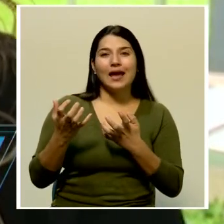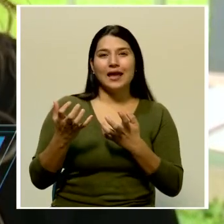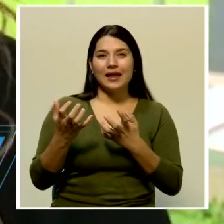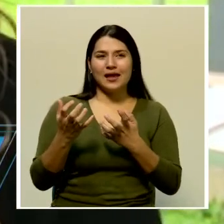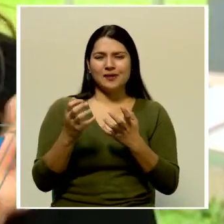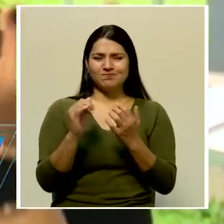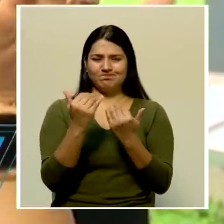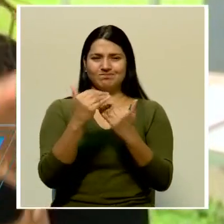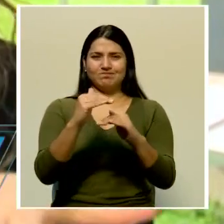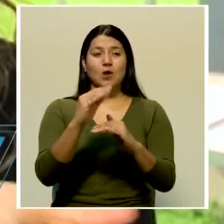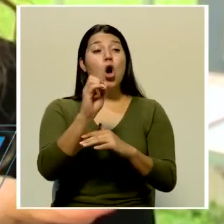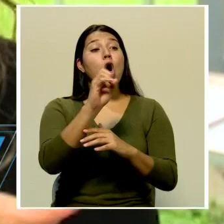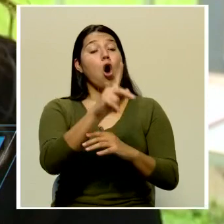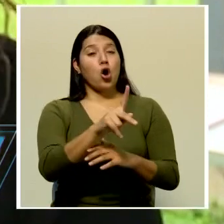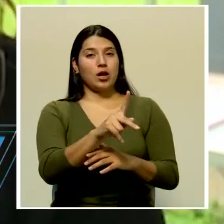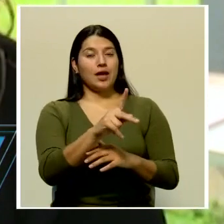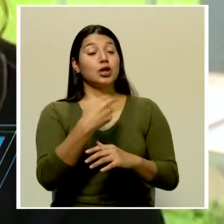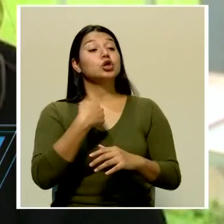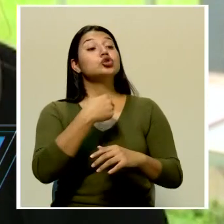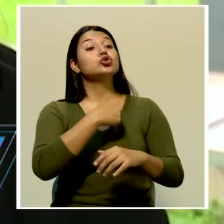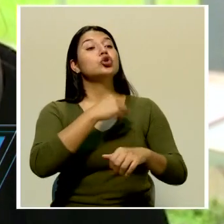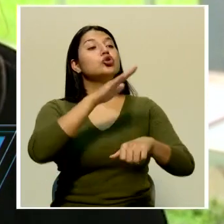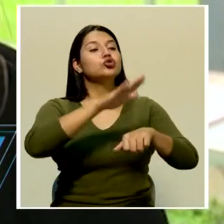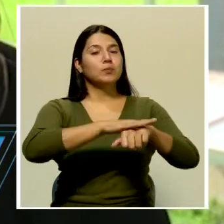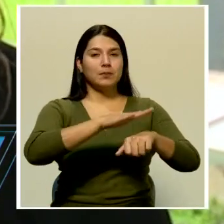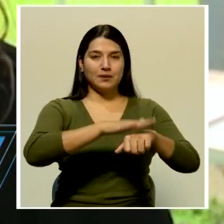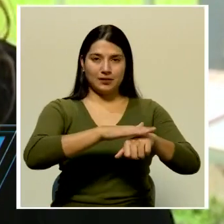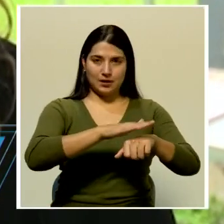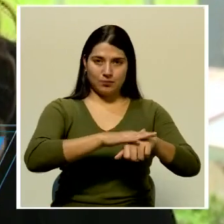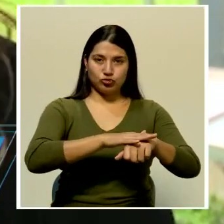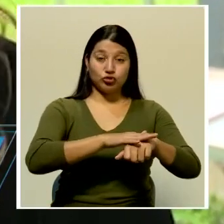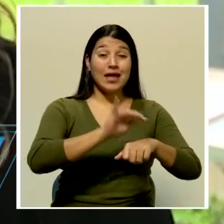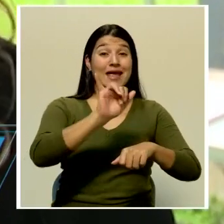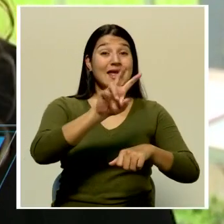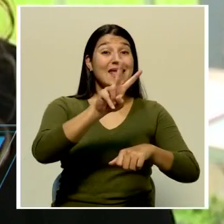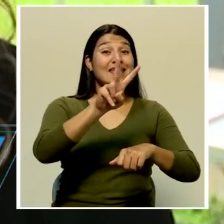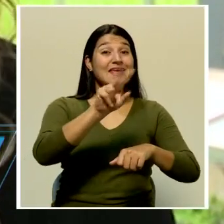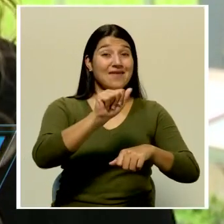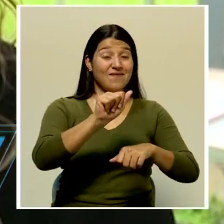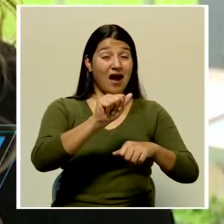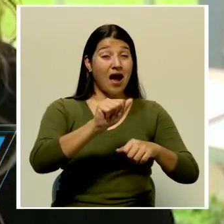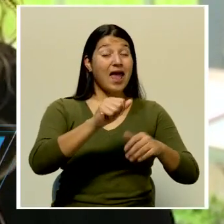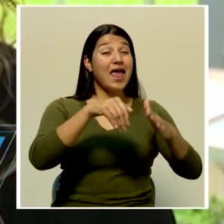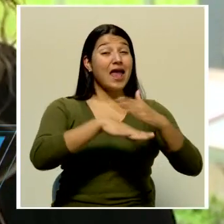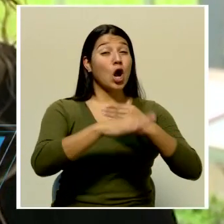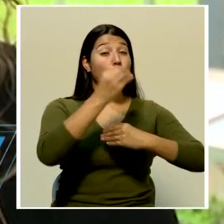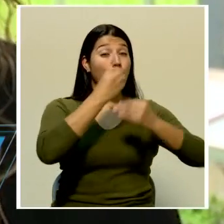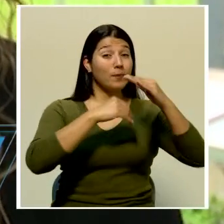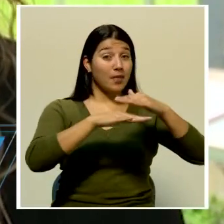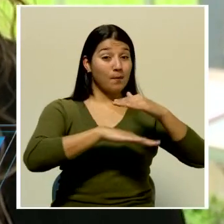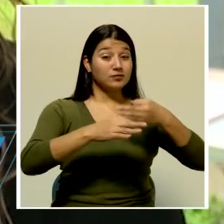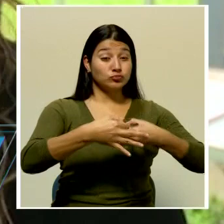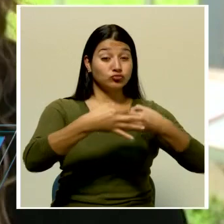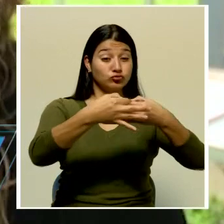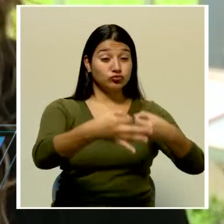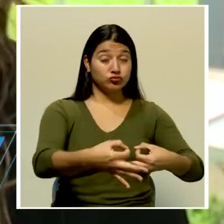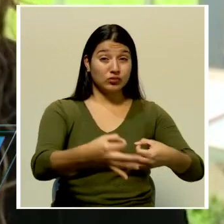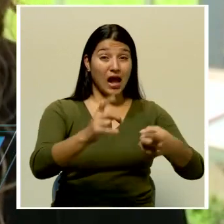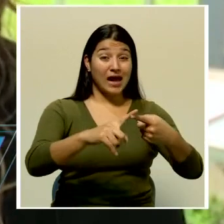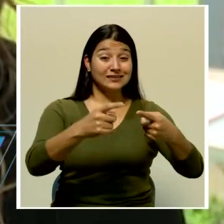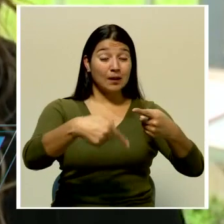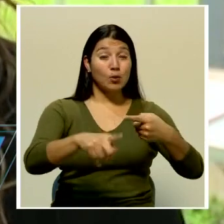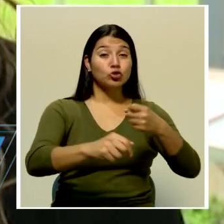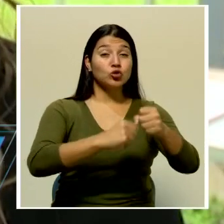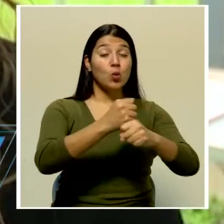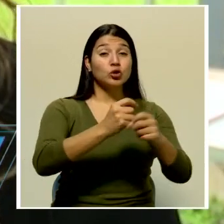condicionado de está bien, exoneramos un año pero grabemos de forma permanente el salario escolar. Entonces no